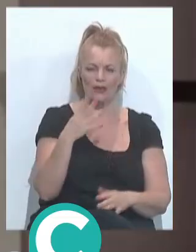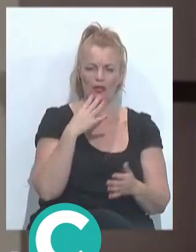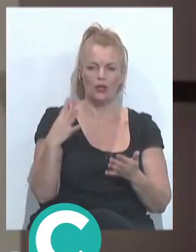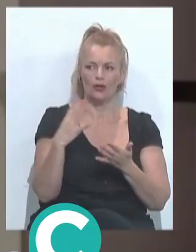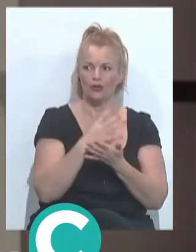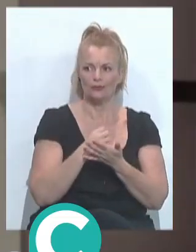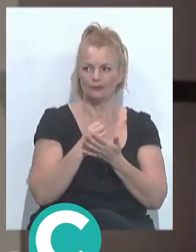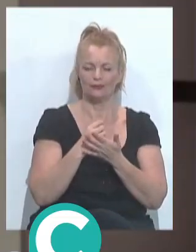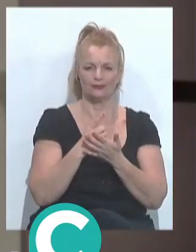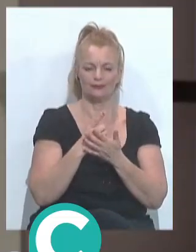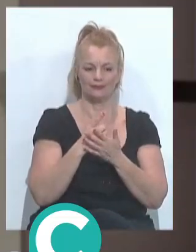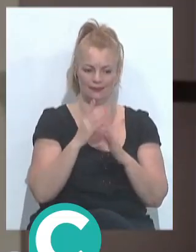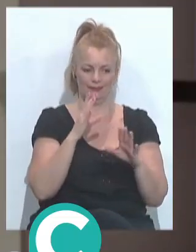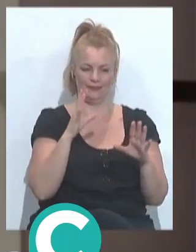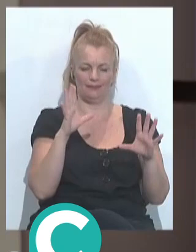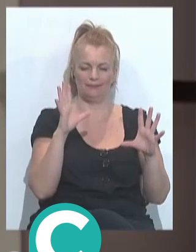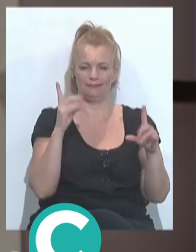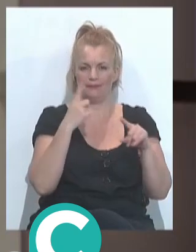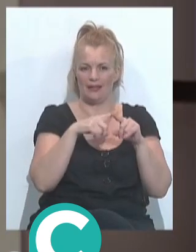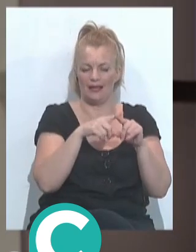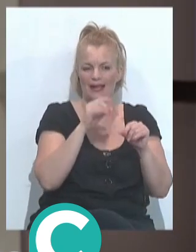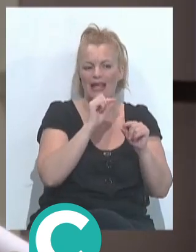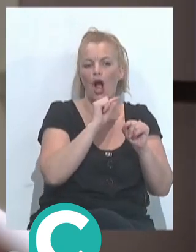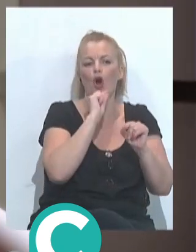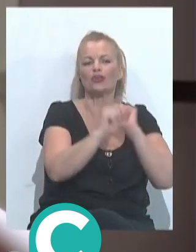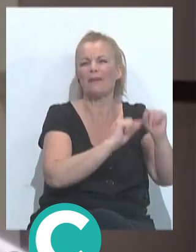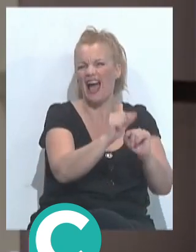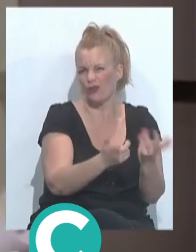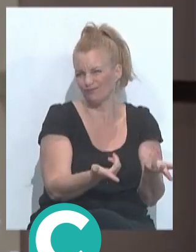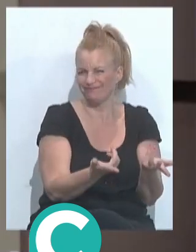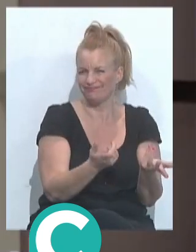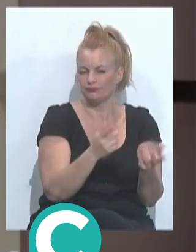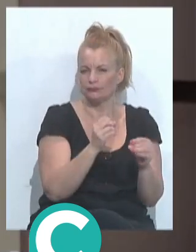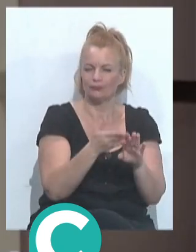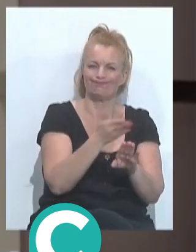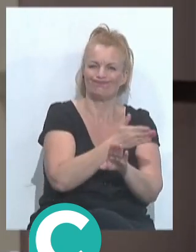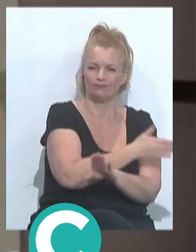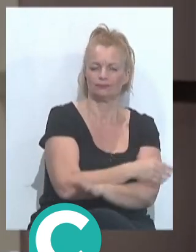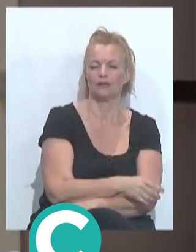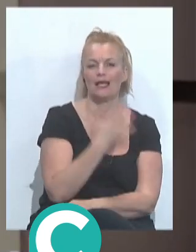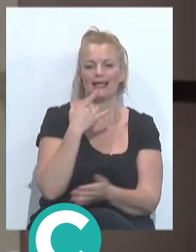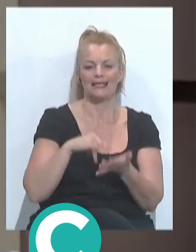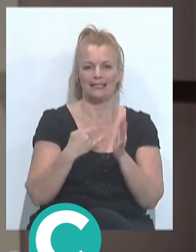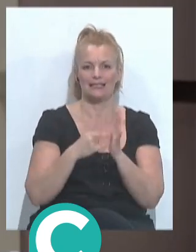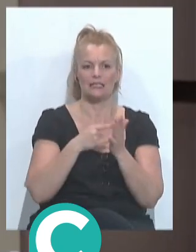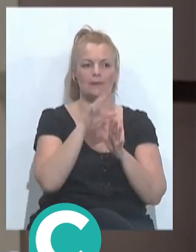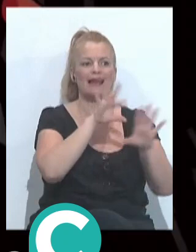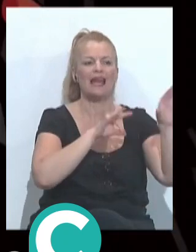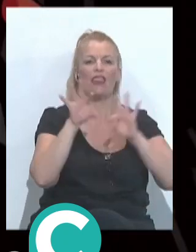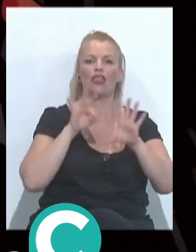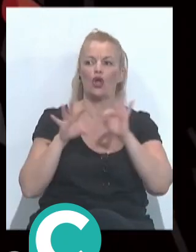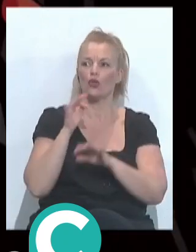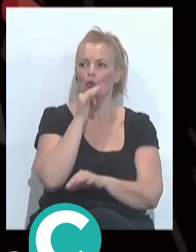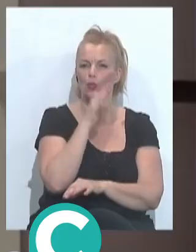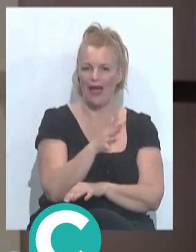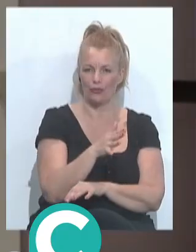es que está enturbiado por todo lo que viene de... Exactamente, está contaminado por eso, está claro que... Os pregunto por el sistema de elección de jurado, porque os he